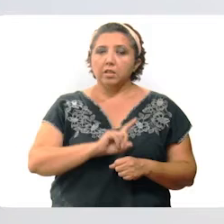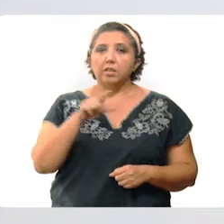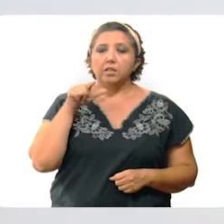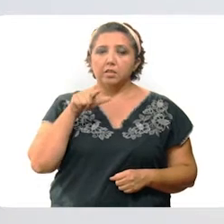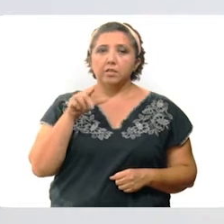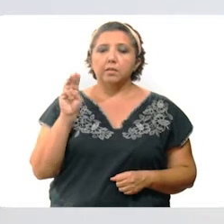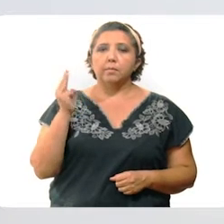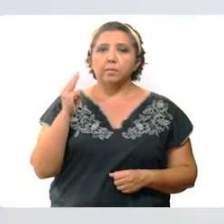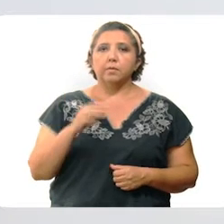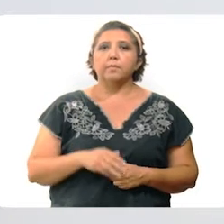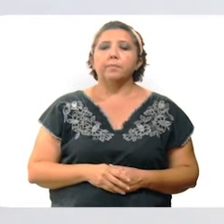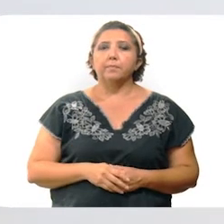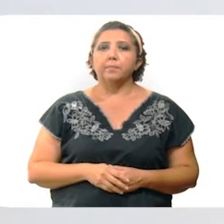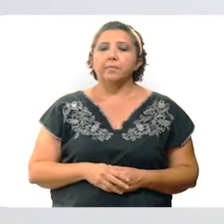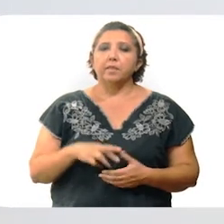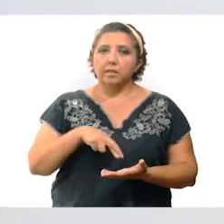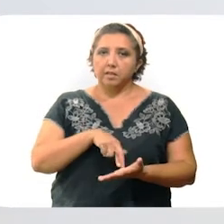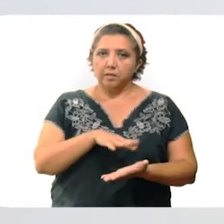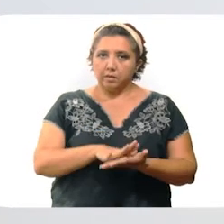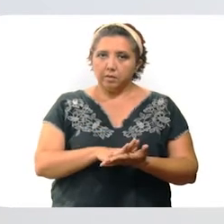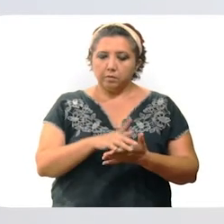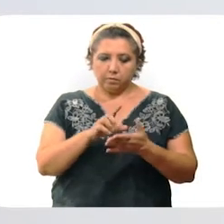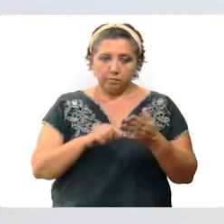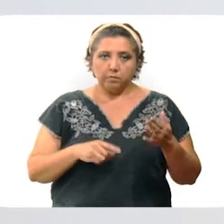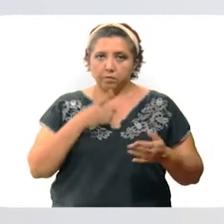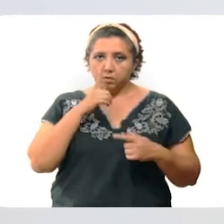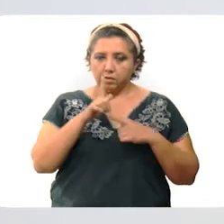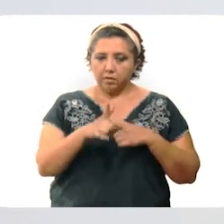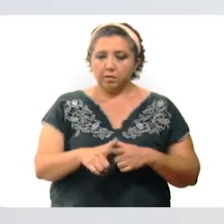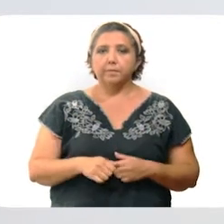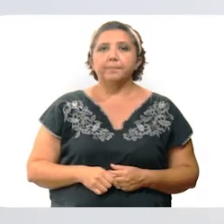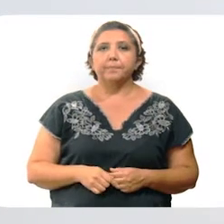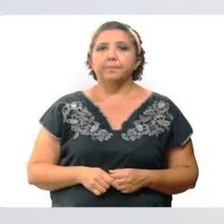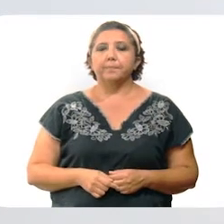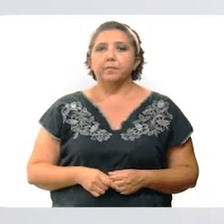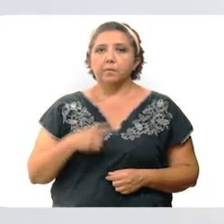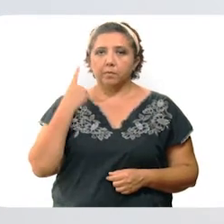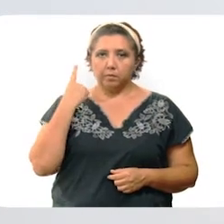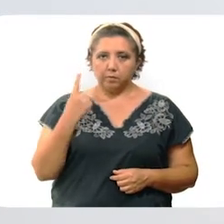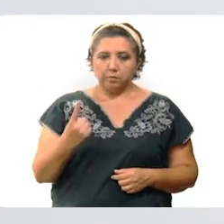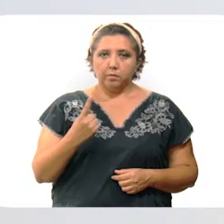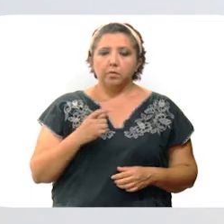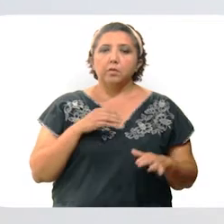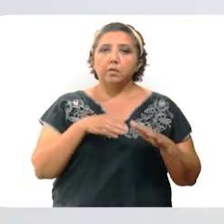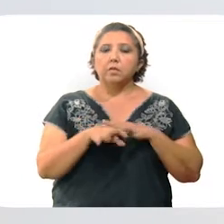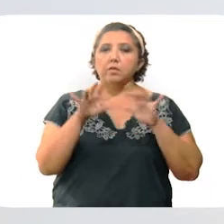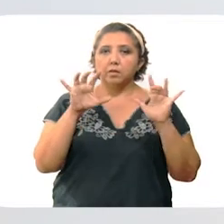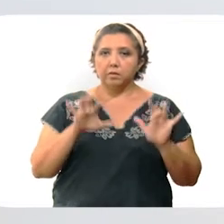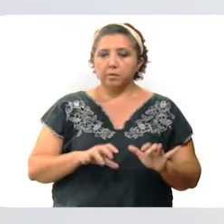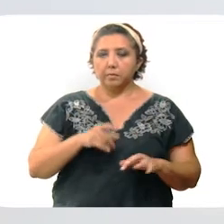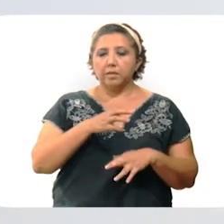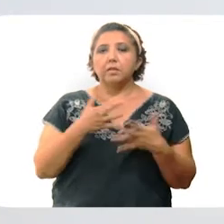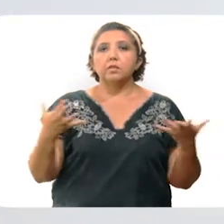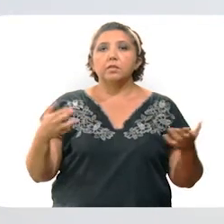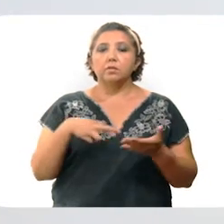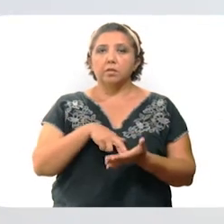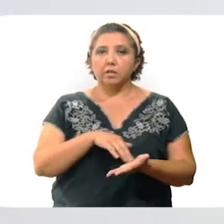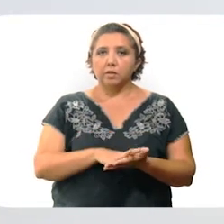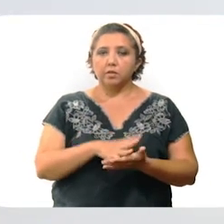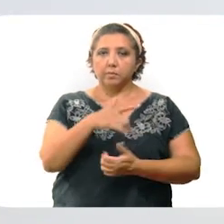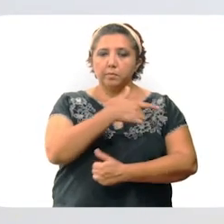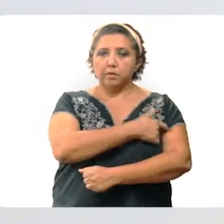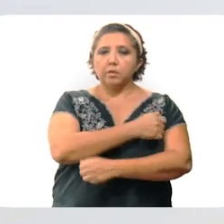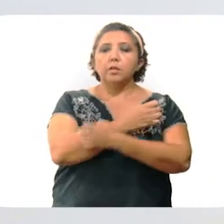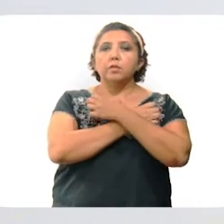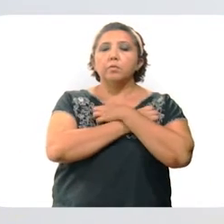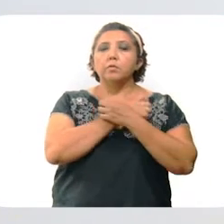17 de mayo. En el registro se deberán seguir estos pasos. Uno, ingresar a la página para realizar su registro en